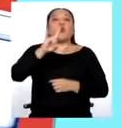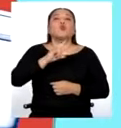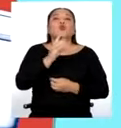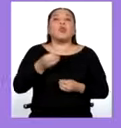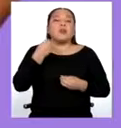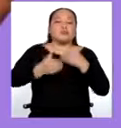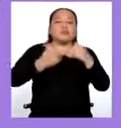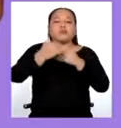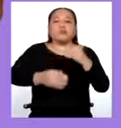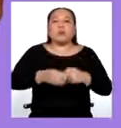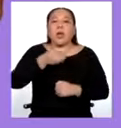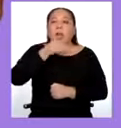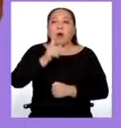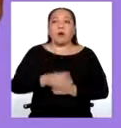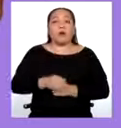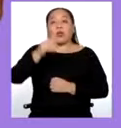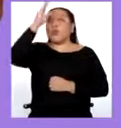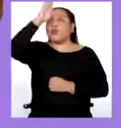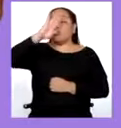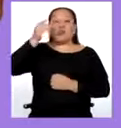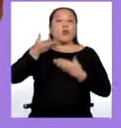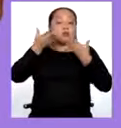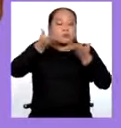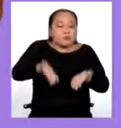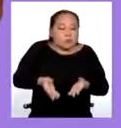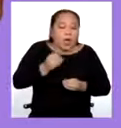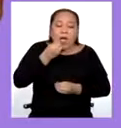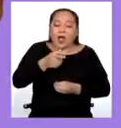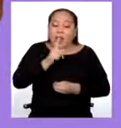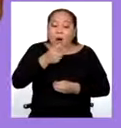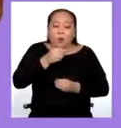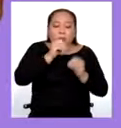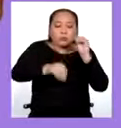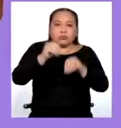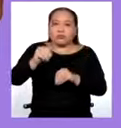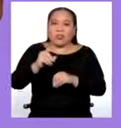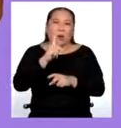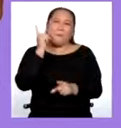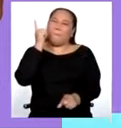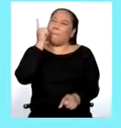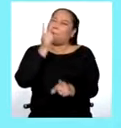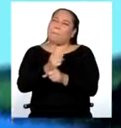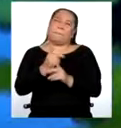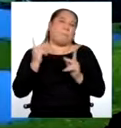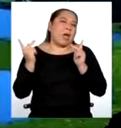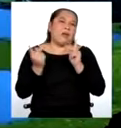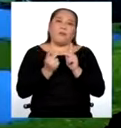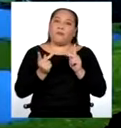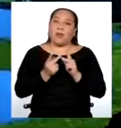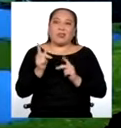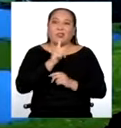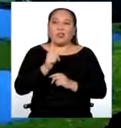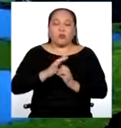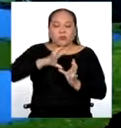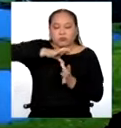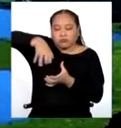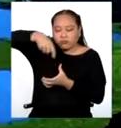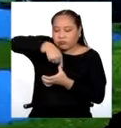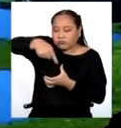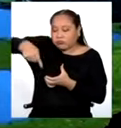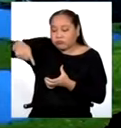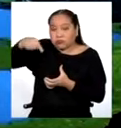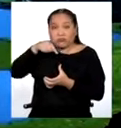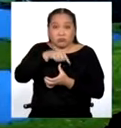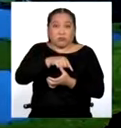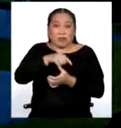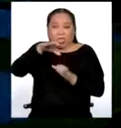agua. Cuando Diosito hizo la distribución del agua en el mundo, no lo hizo tan perfecto como creemos, ya que la Tierra se encuentra repartida